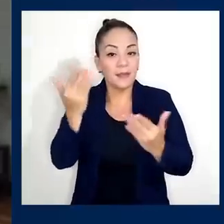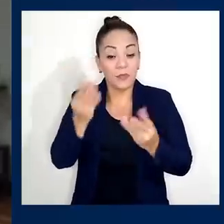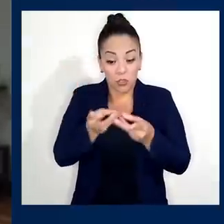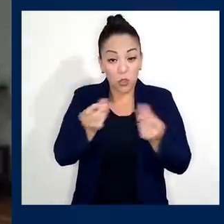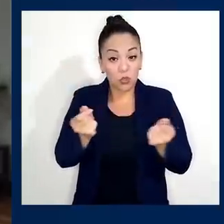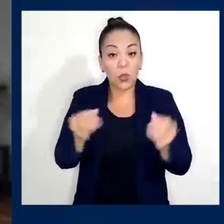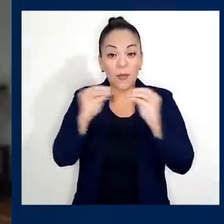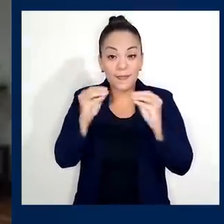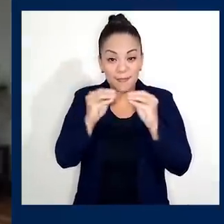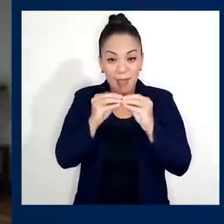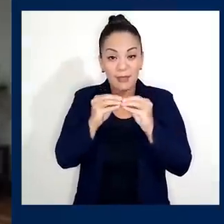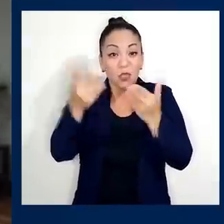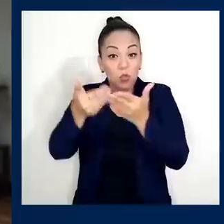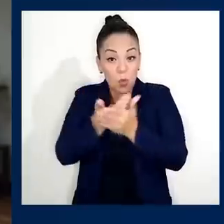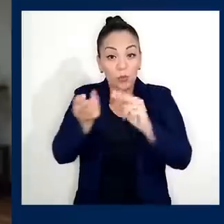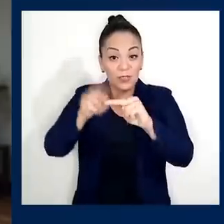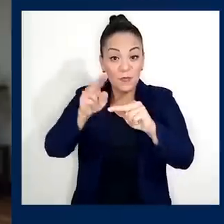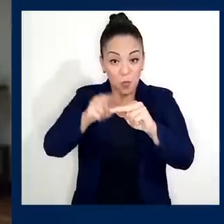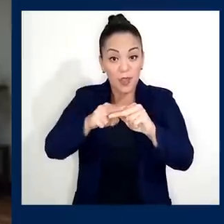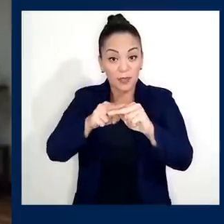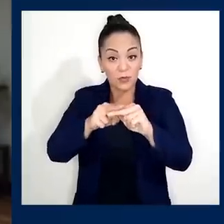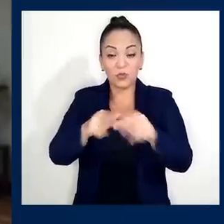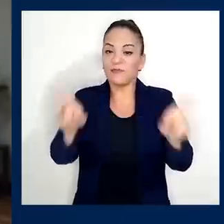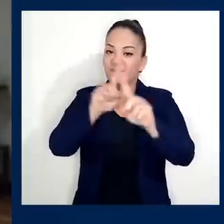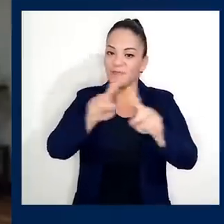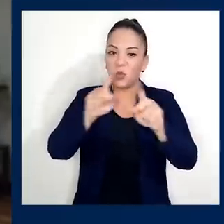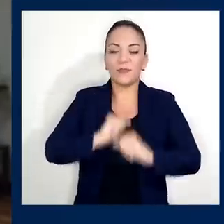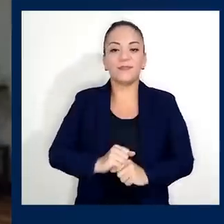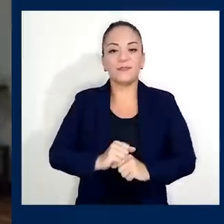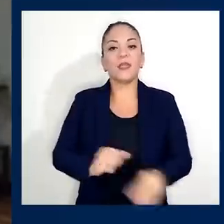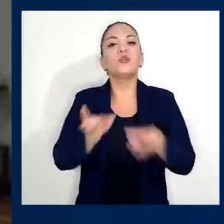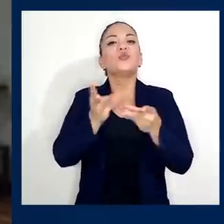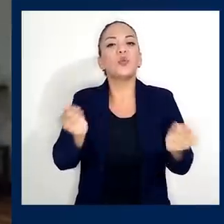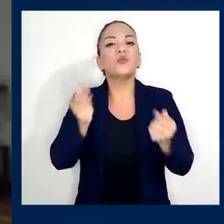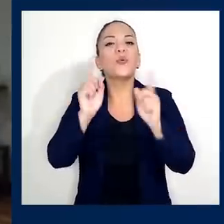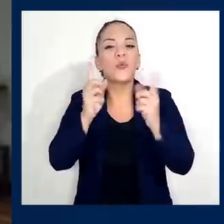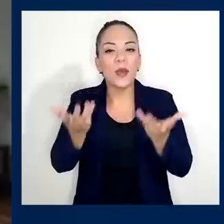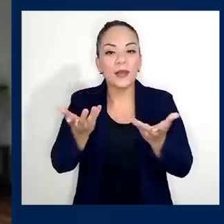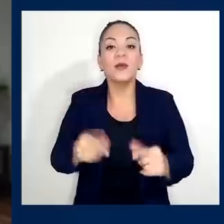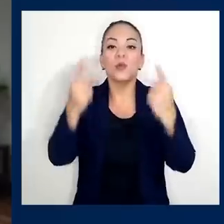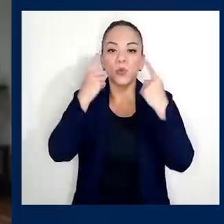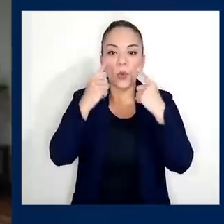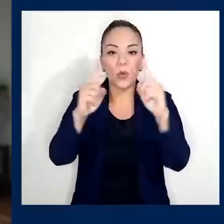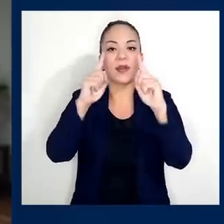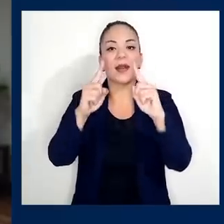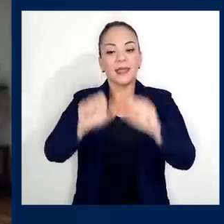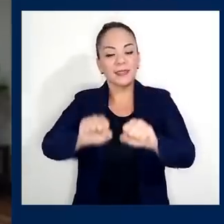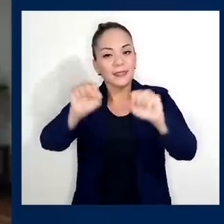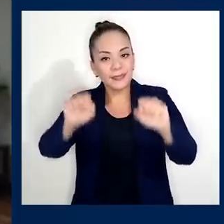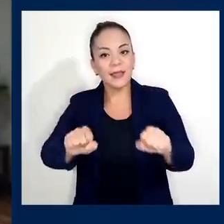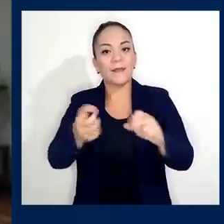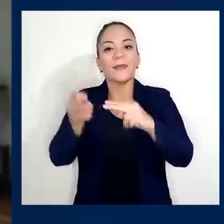solución no está en crear nuevos impuestos, sino en hacer que el